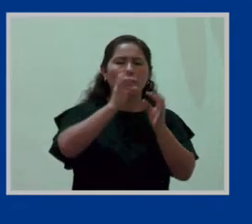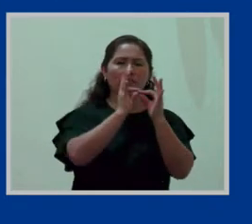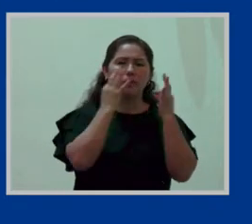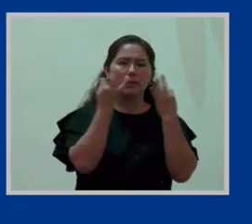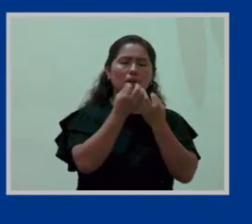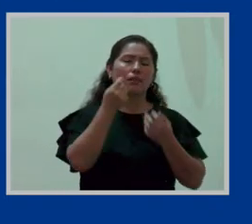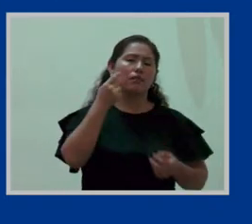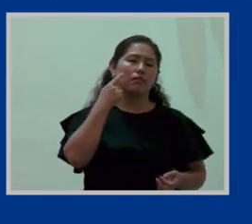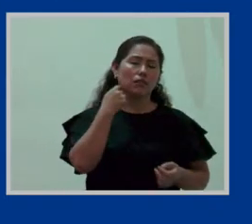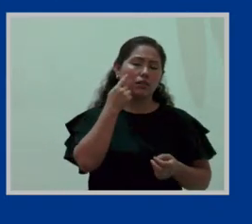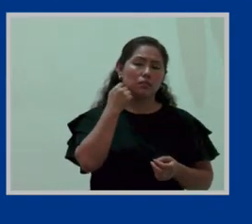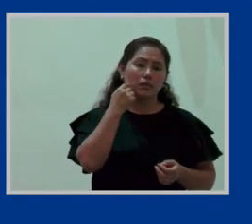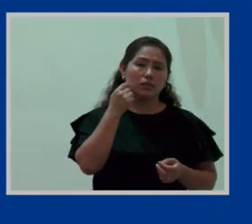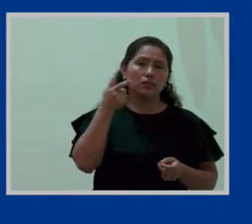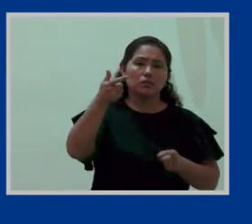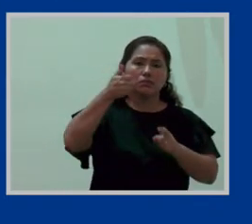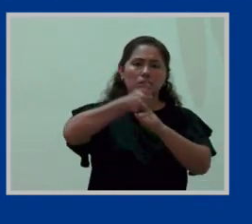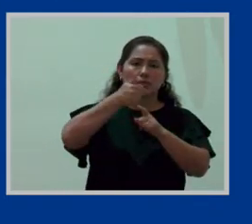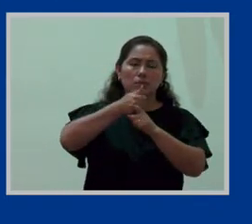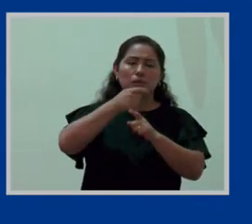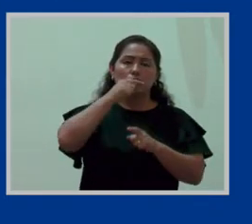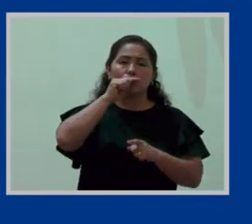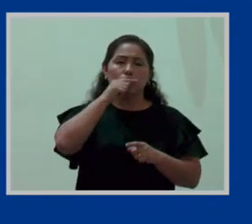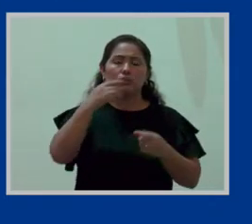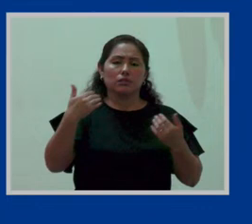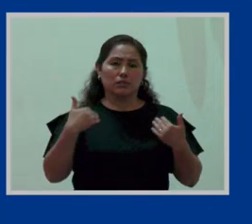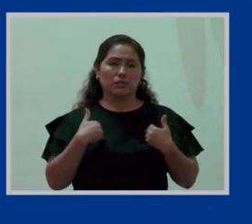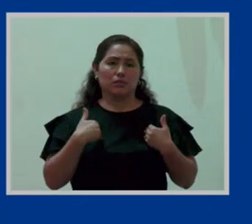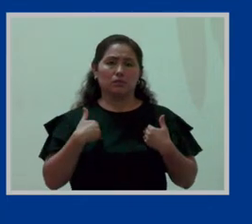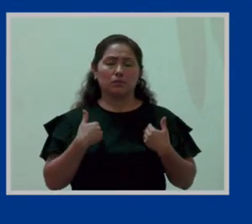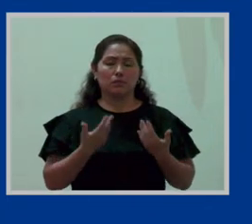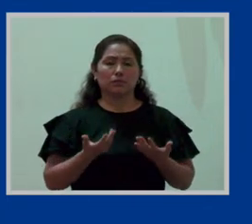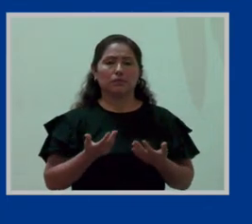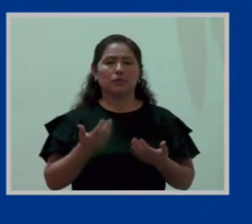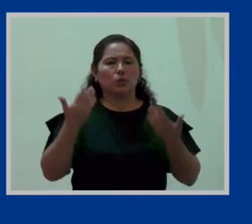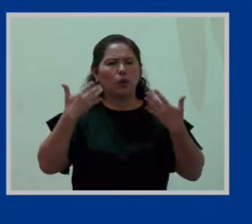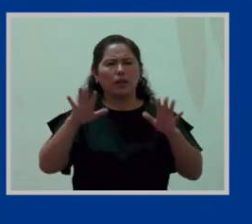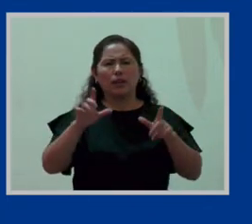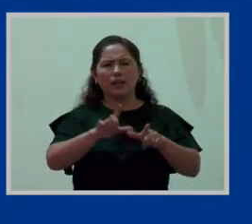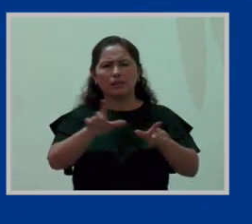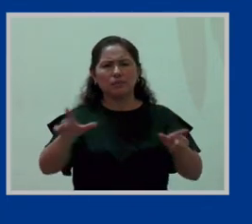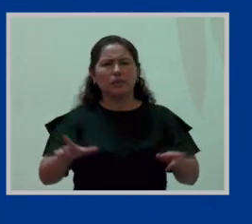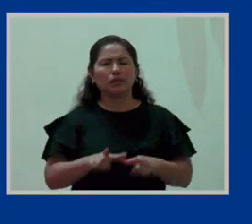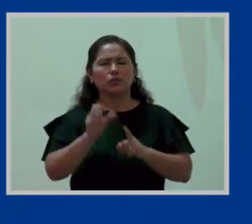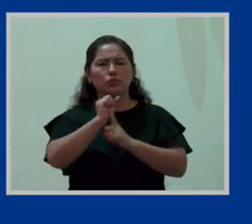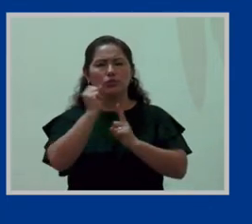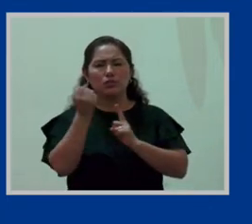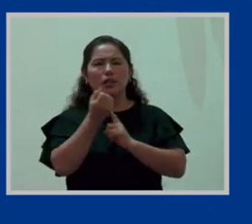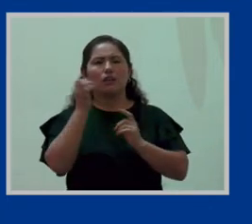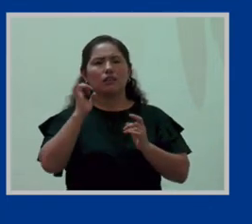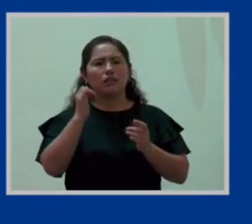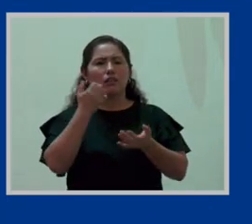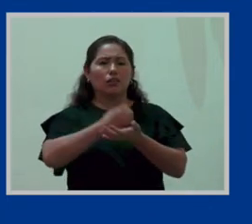propias mujeres, lo tenemos que respetar en cualquier espacio social y económico.